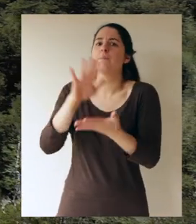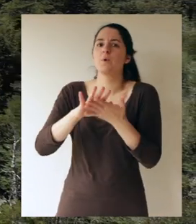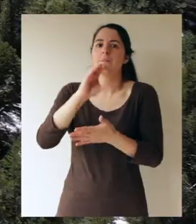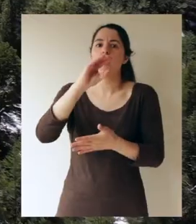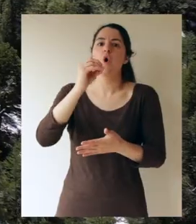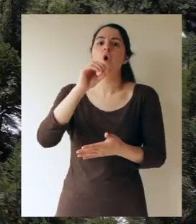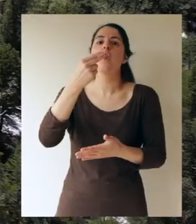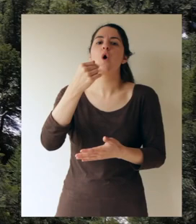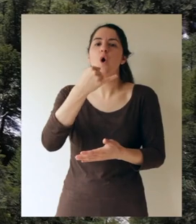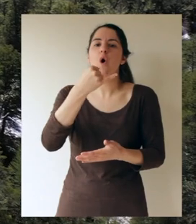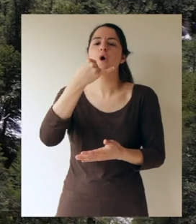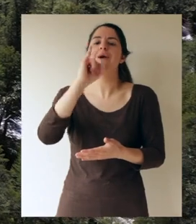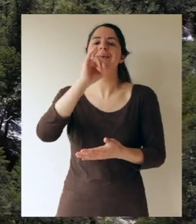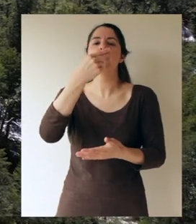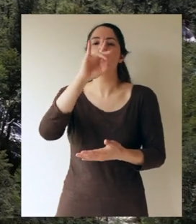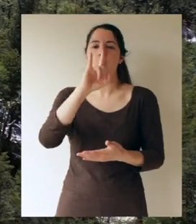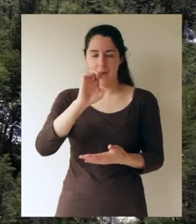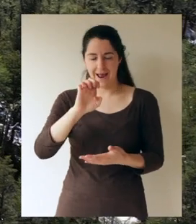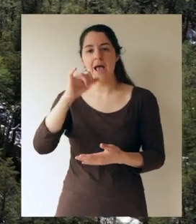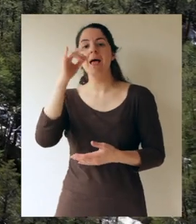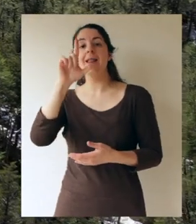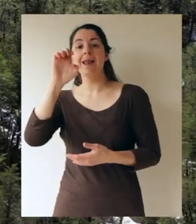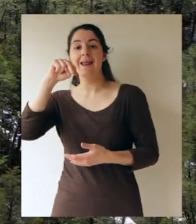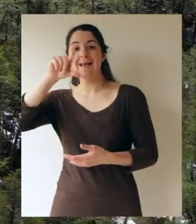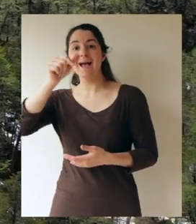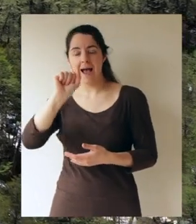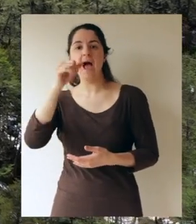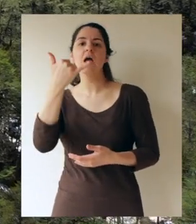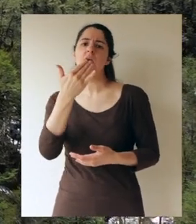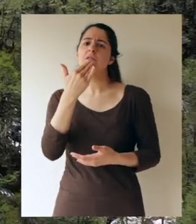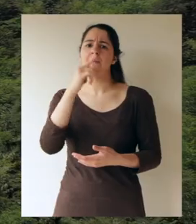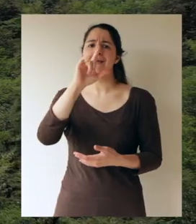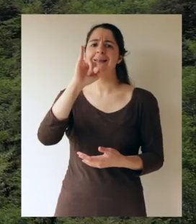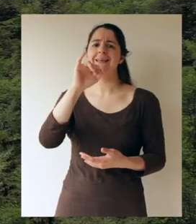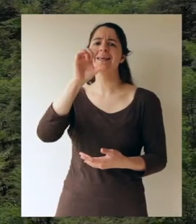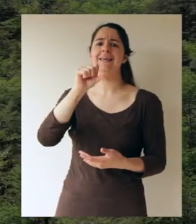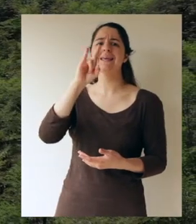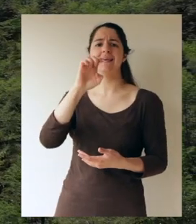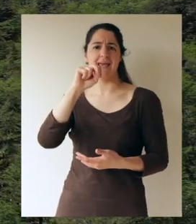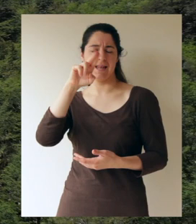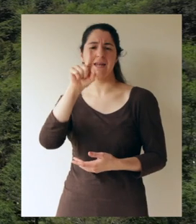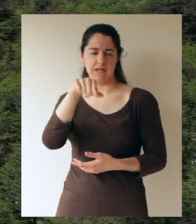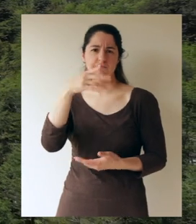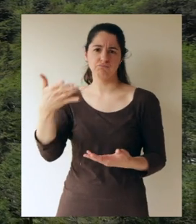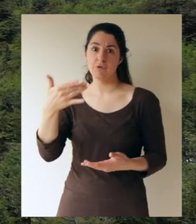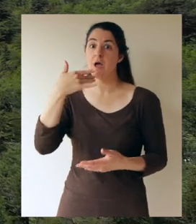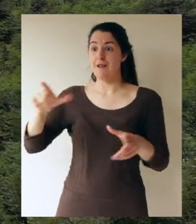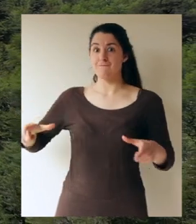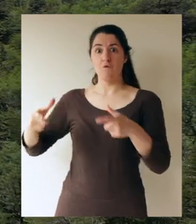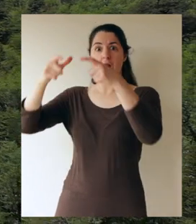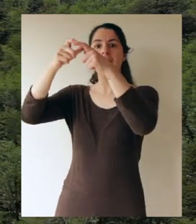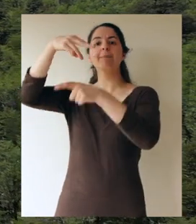coigües, lengas y en estas fechas tienen líquenes que son unos hongos. En este lugar igual nos encontramos a faldas del volcán Mocho